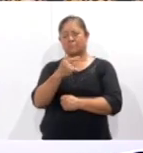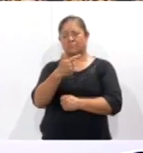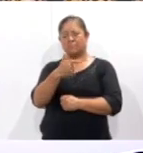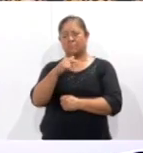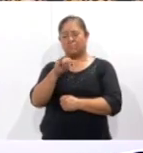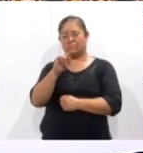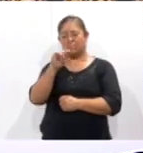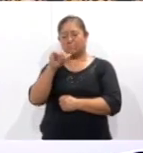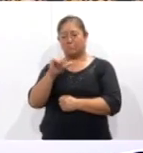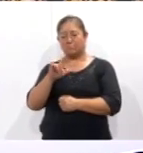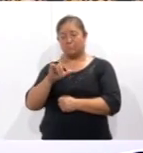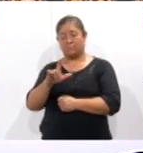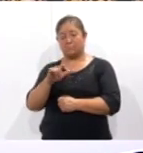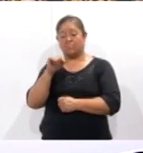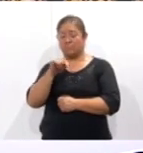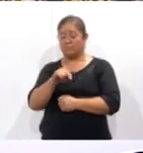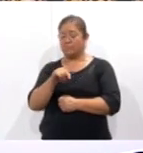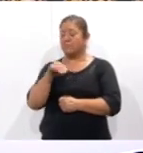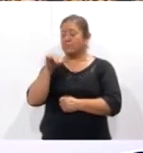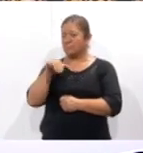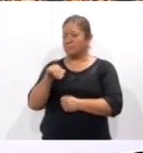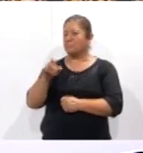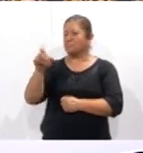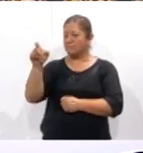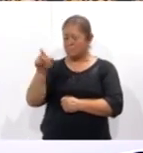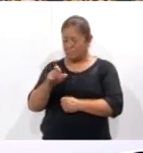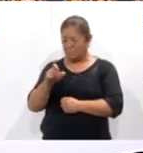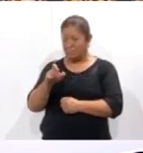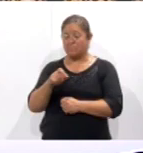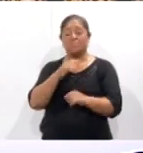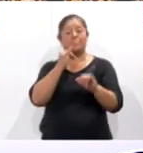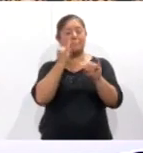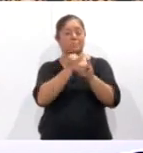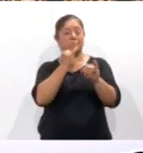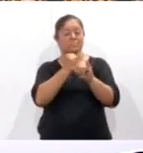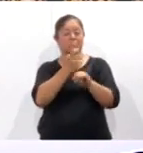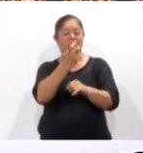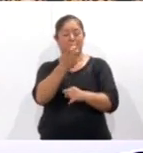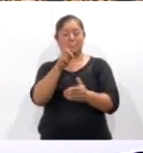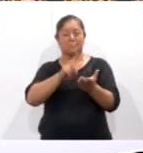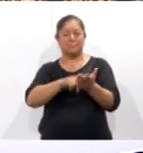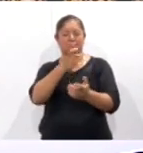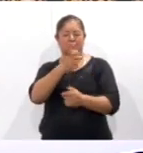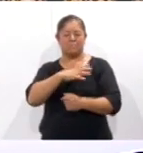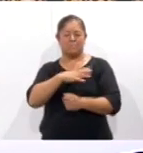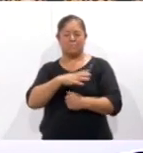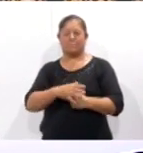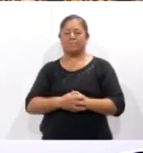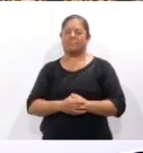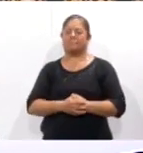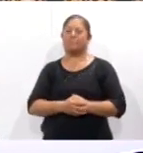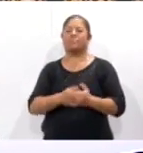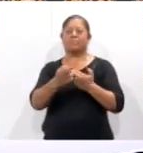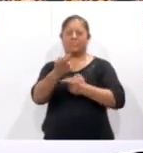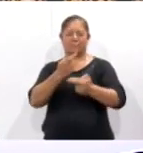información que le presentamos, también puede consultar nuestra página en internet www.sndigital